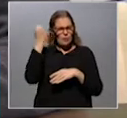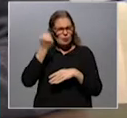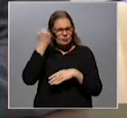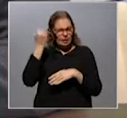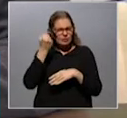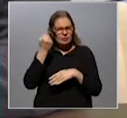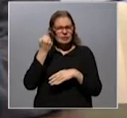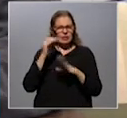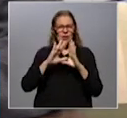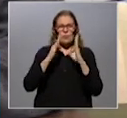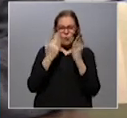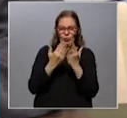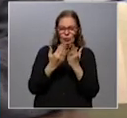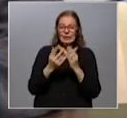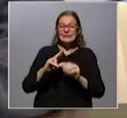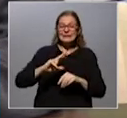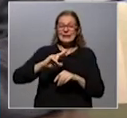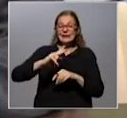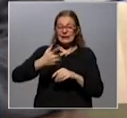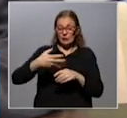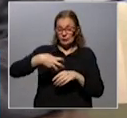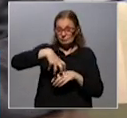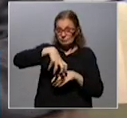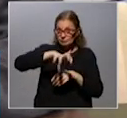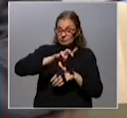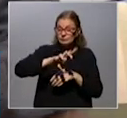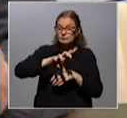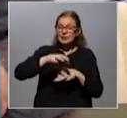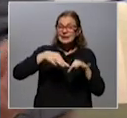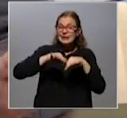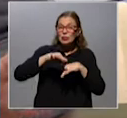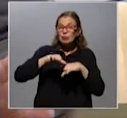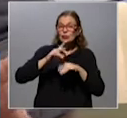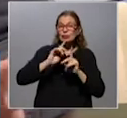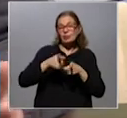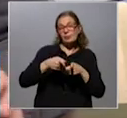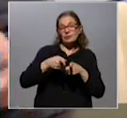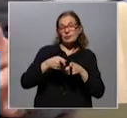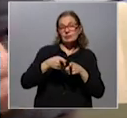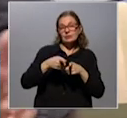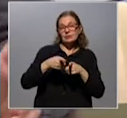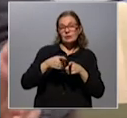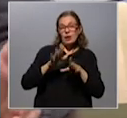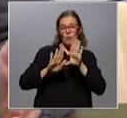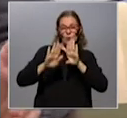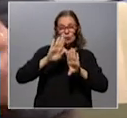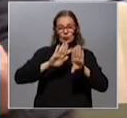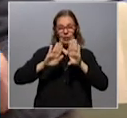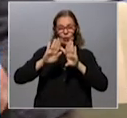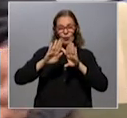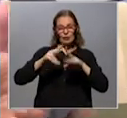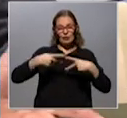principales figuras del mundo La tercera área del modelo de negocios Es el museo del fútbol